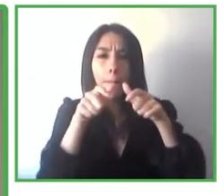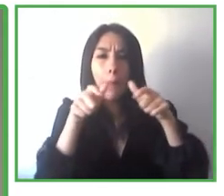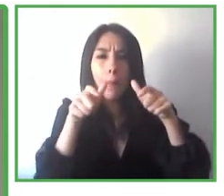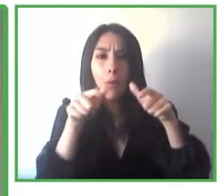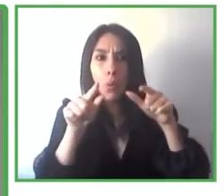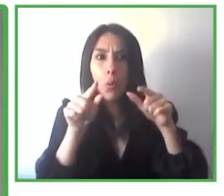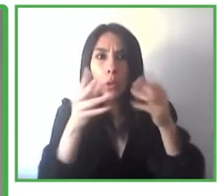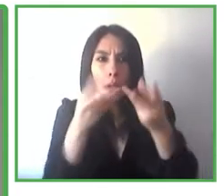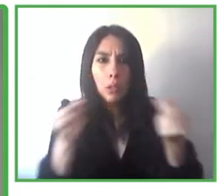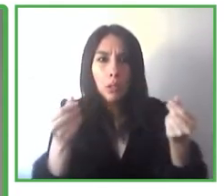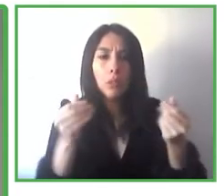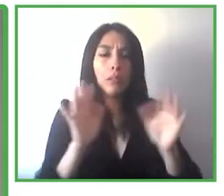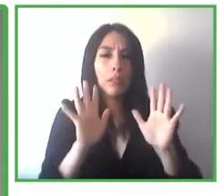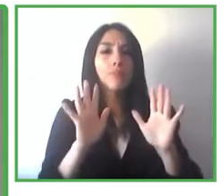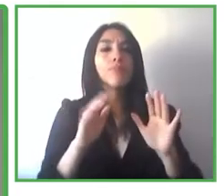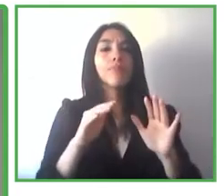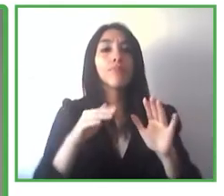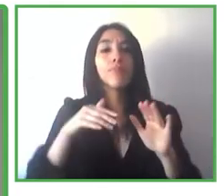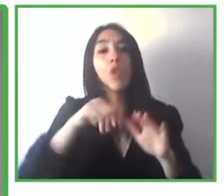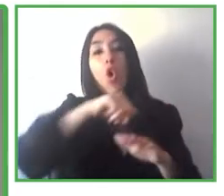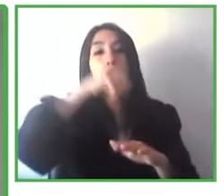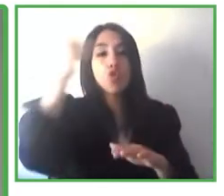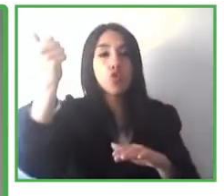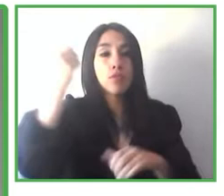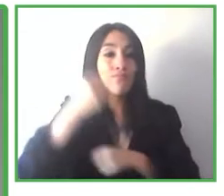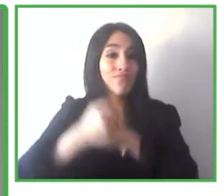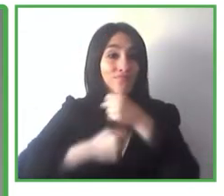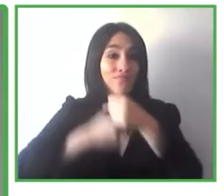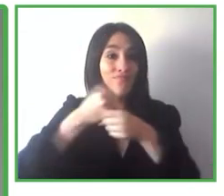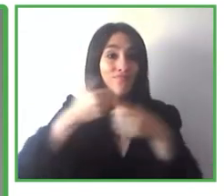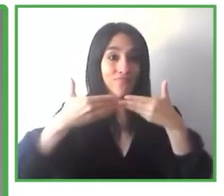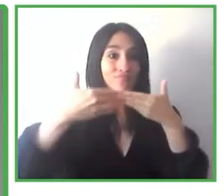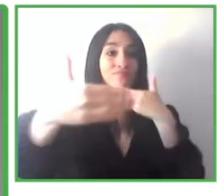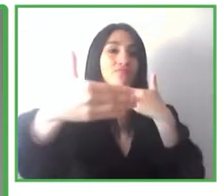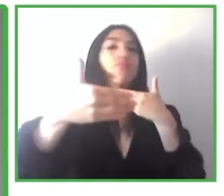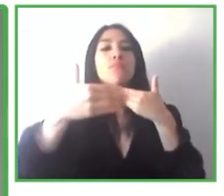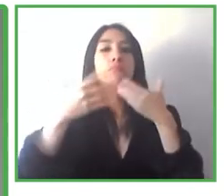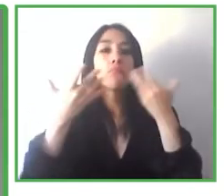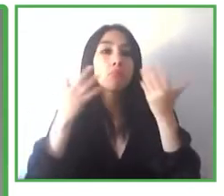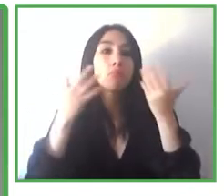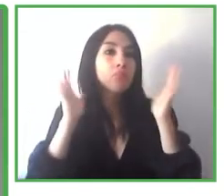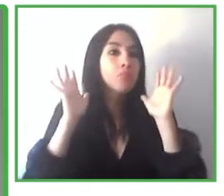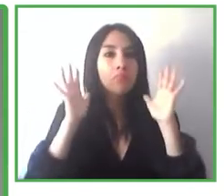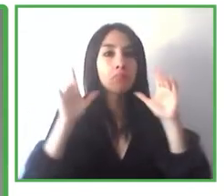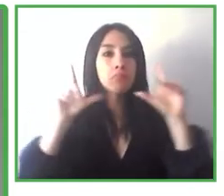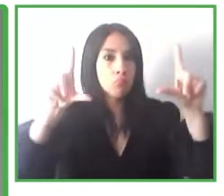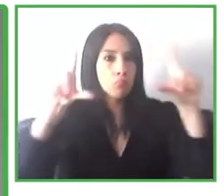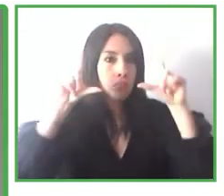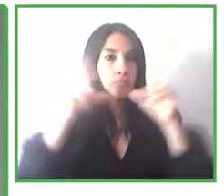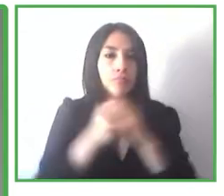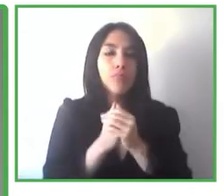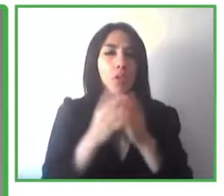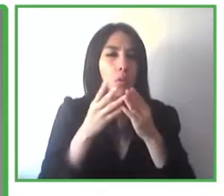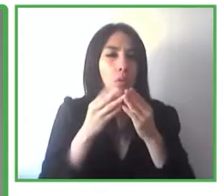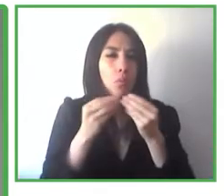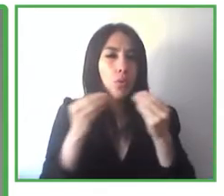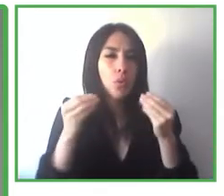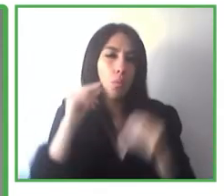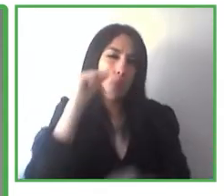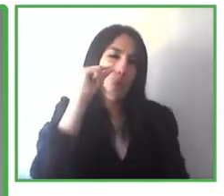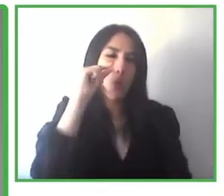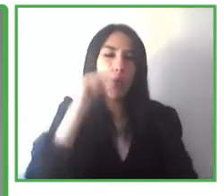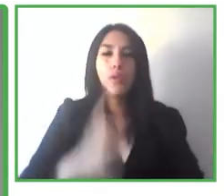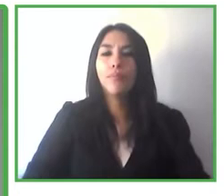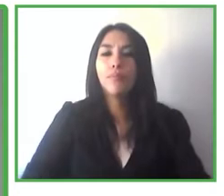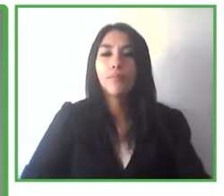bastantes años, pues quizá no hayan tenido el impacto, no terminan de adquirir el grado de madurez que deberían. ¿Cuáles son